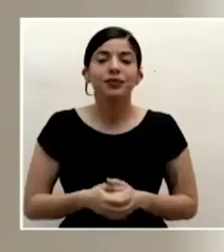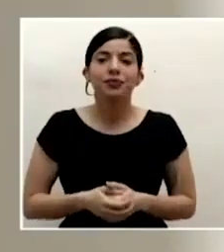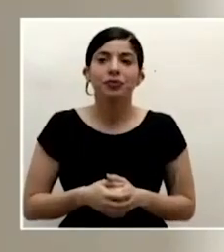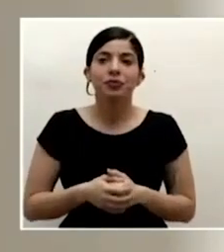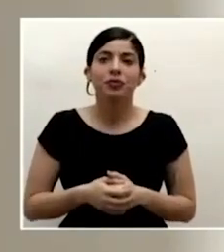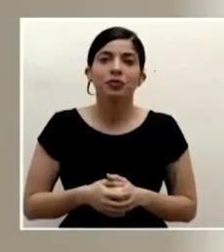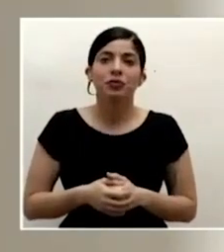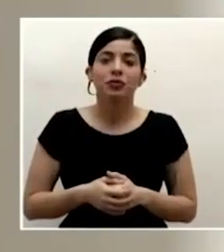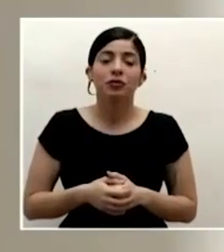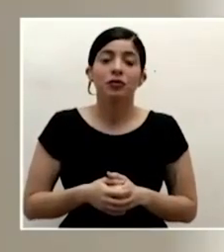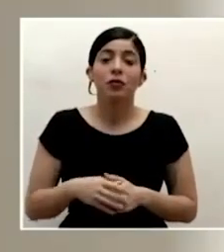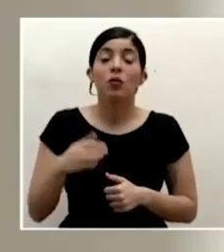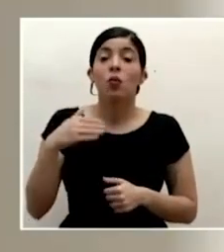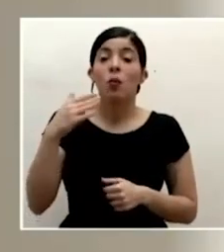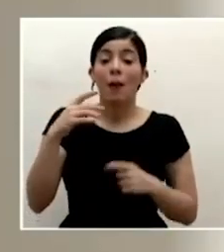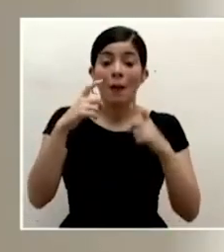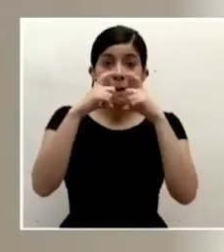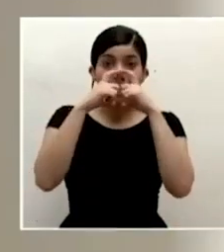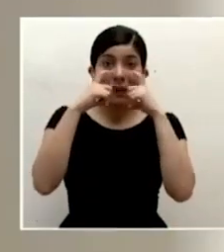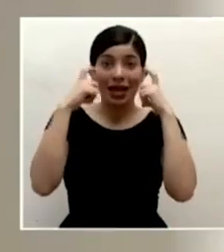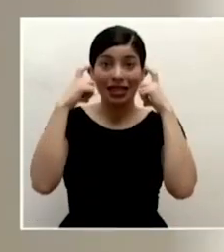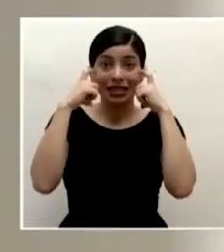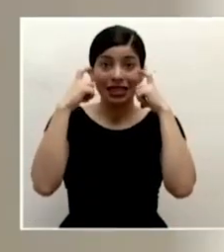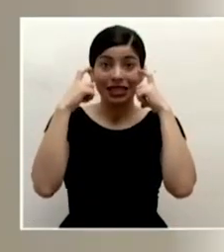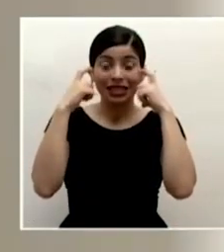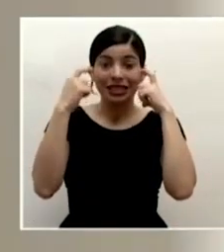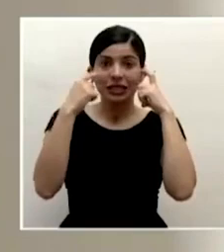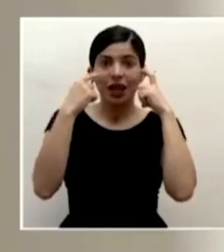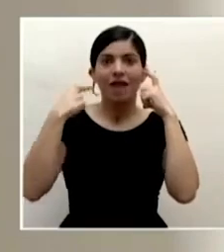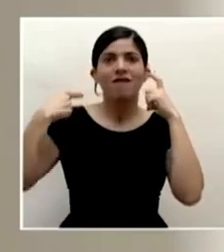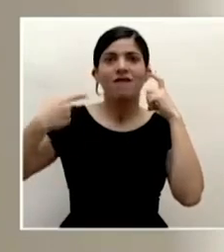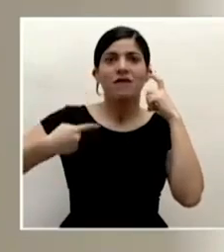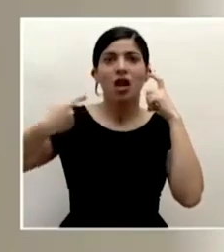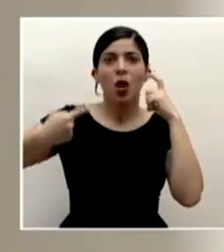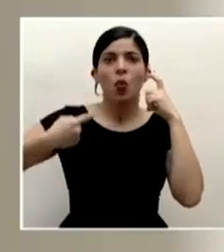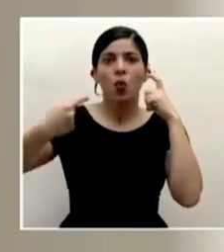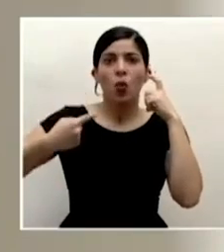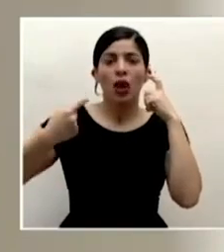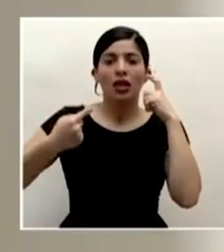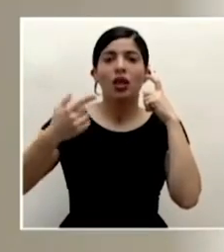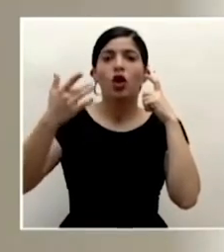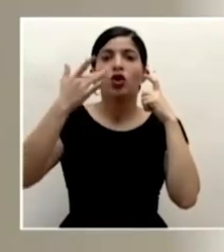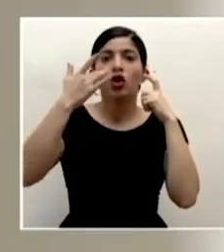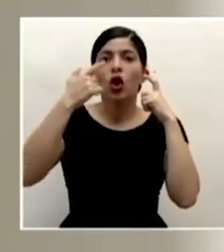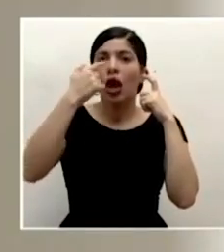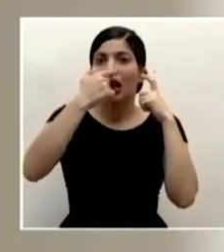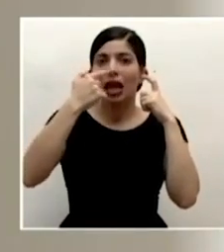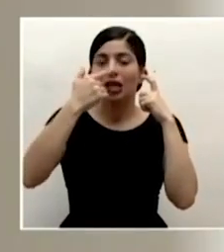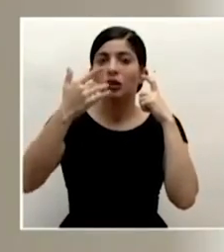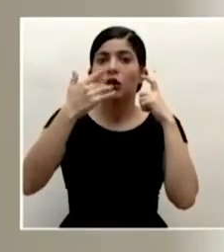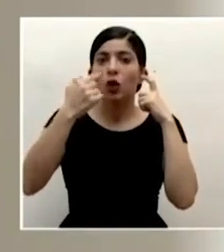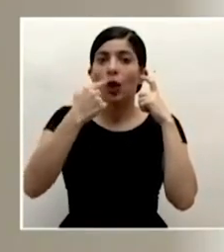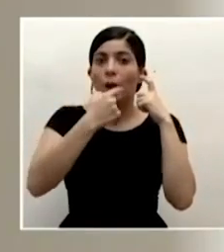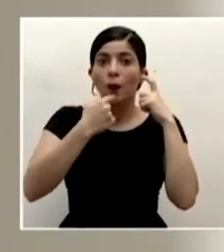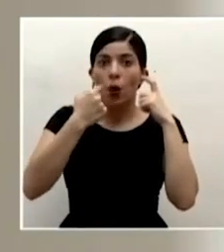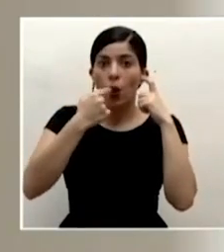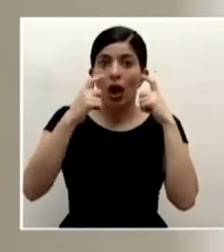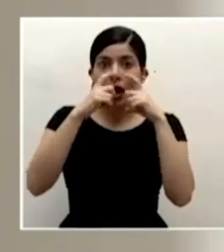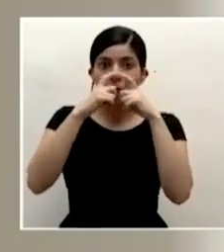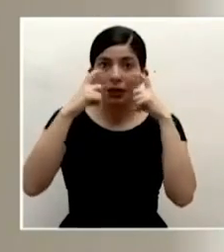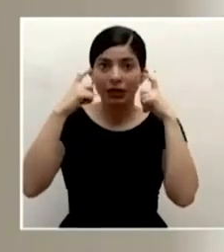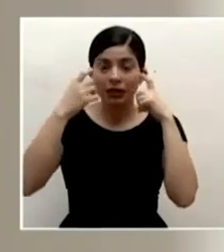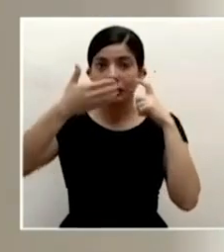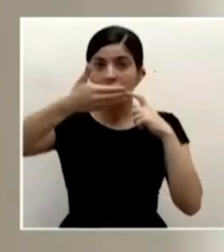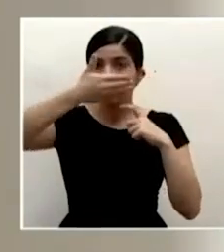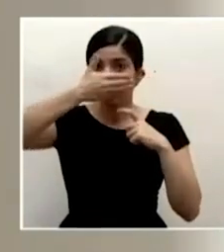el hecho de que la mascarilla va a estar en contacto frecuente con la boca y la nariz va a hacer también que